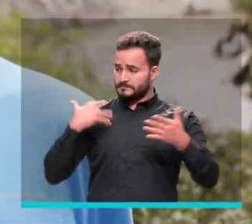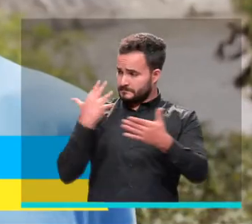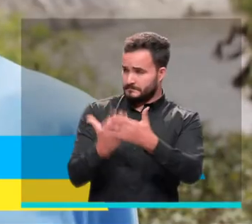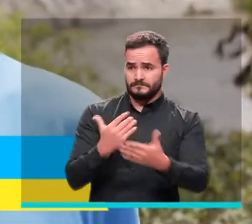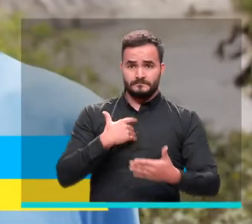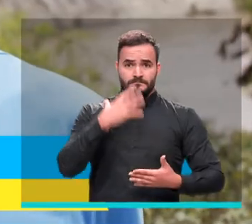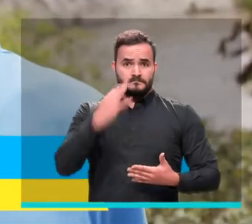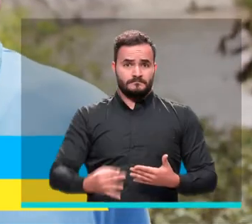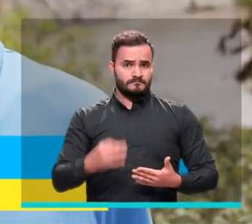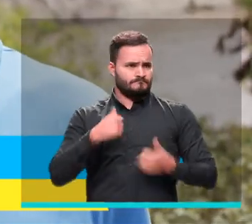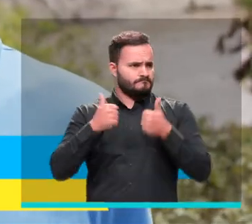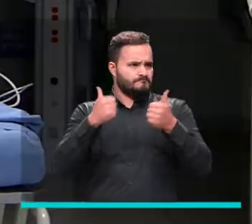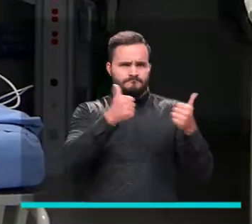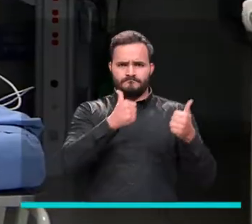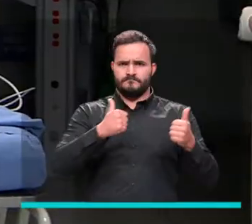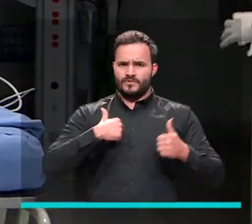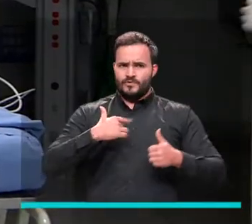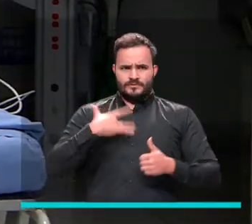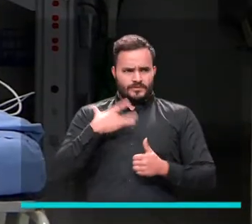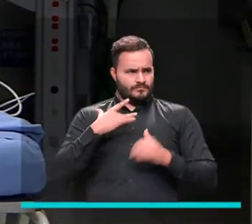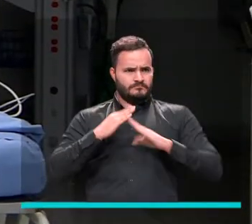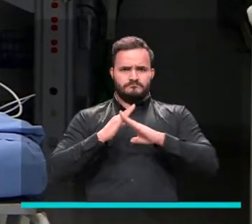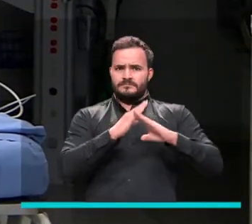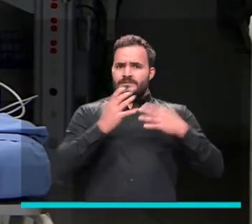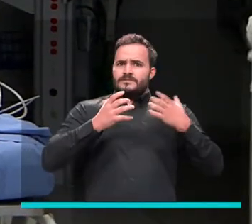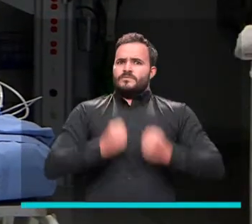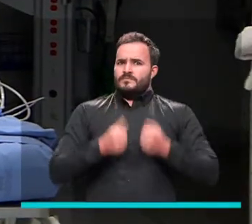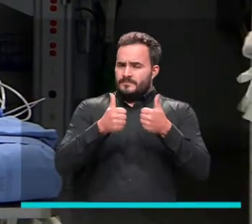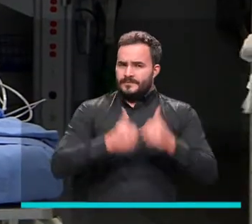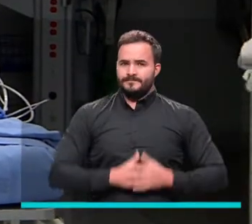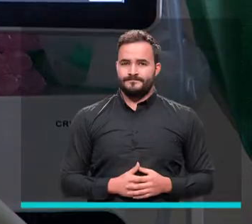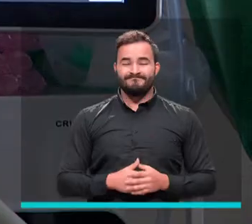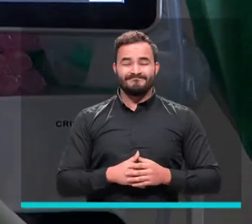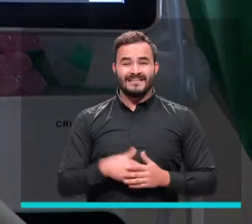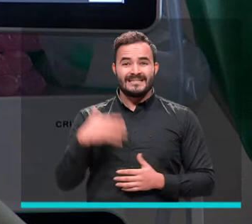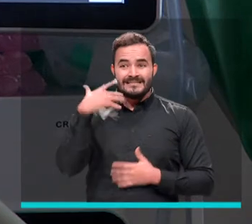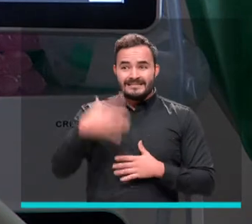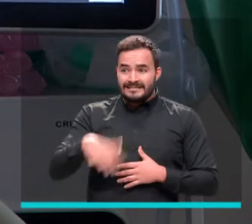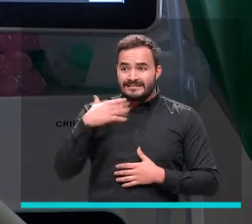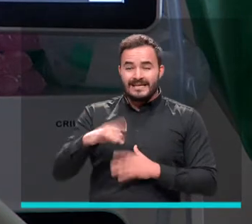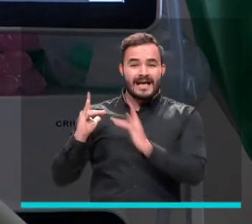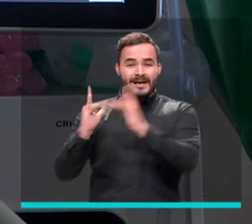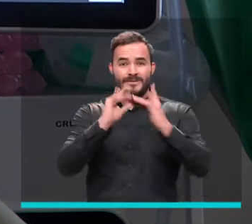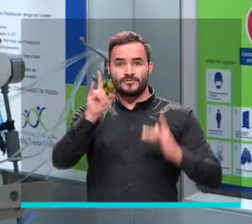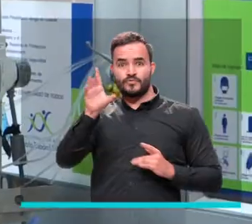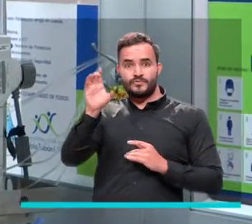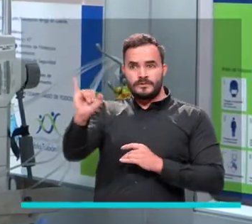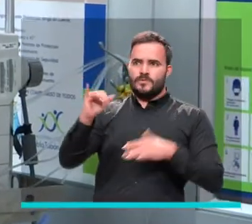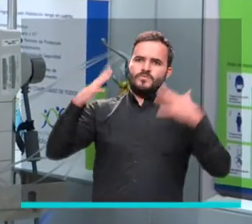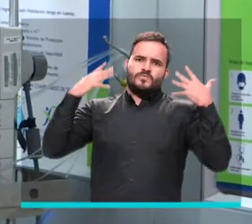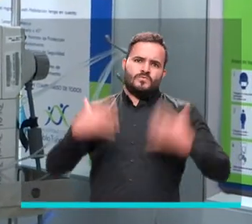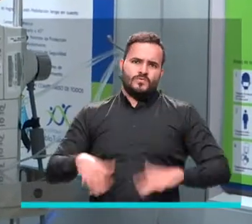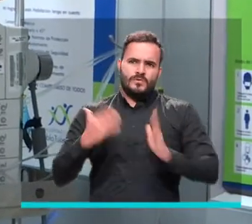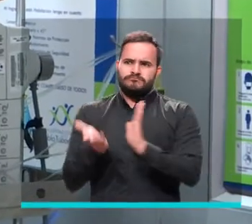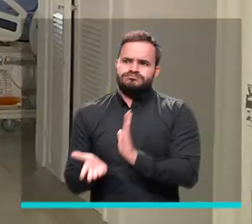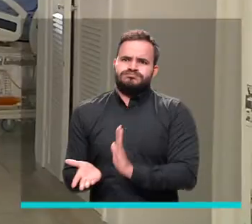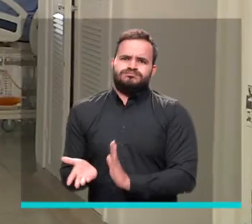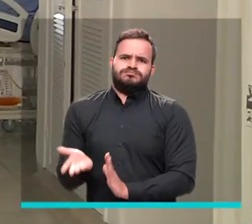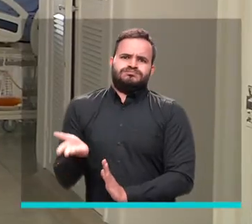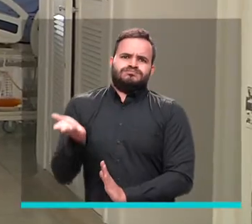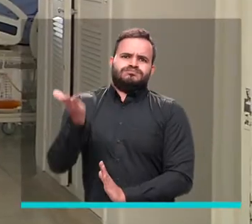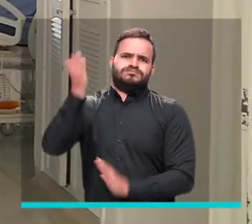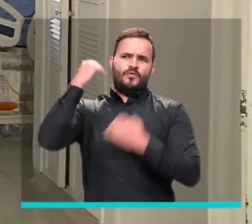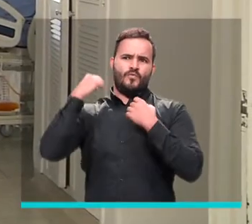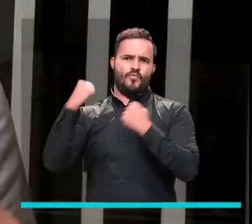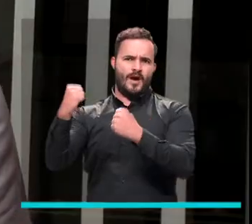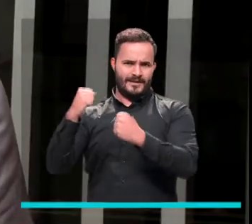Se llegó a mil camas en las UCI de la ciudad, evitando que se desbordara la capacidad instalada de la red